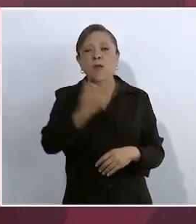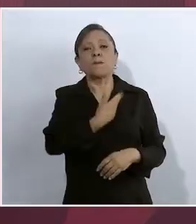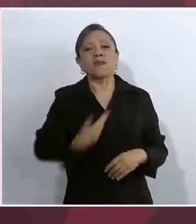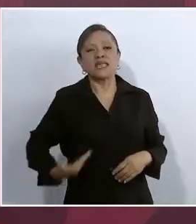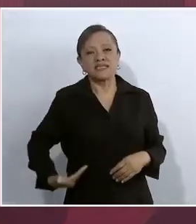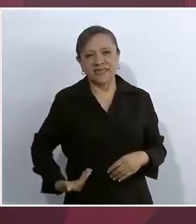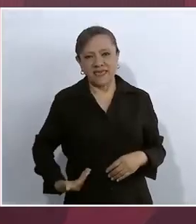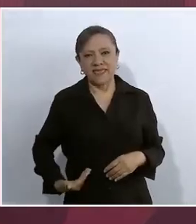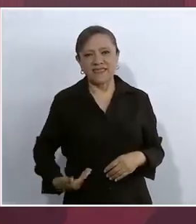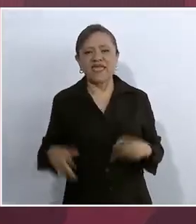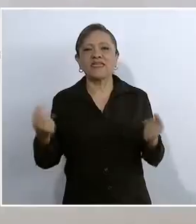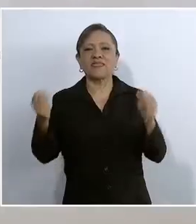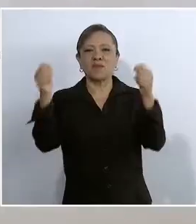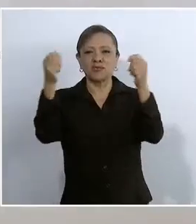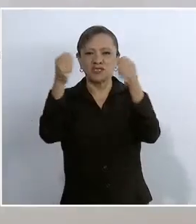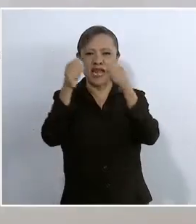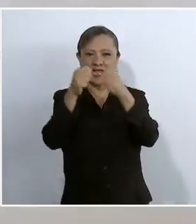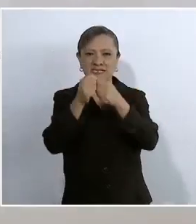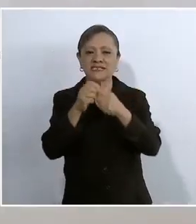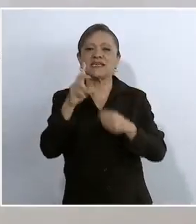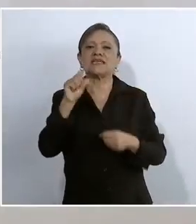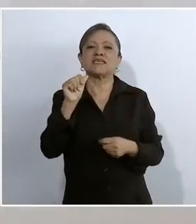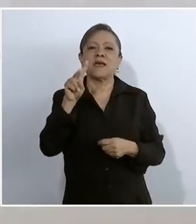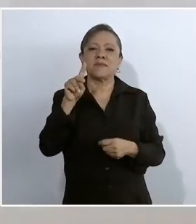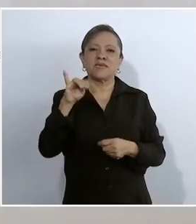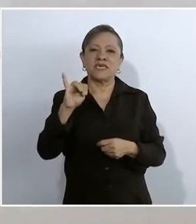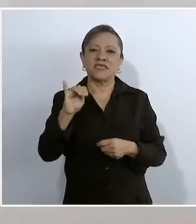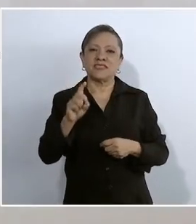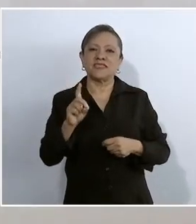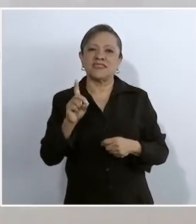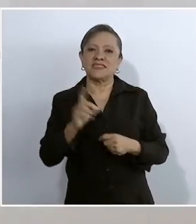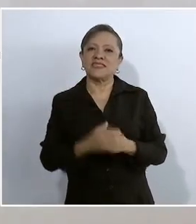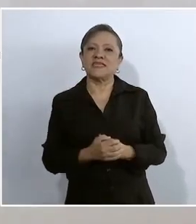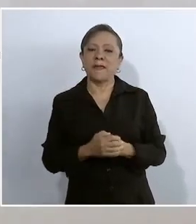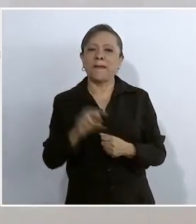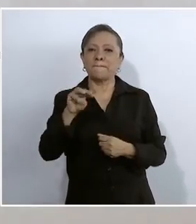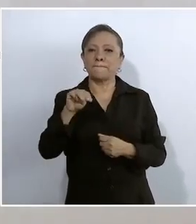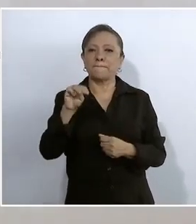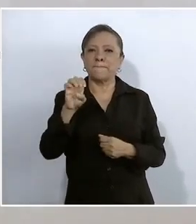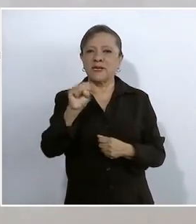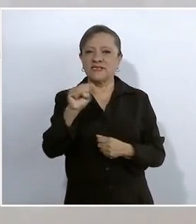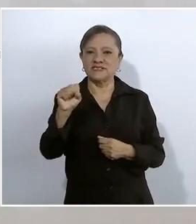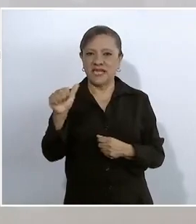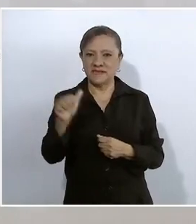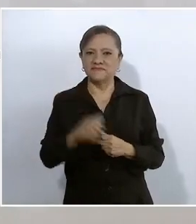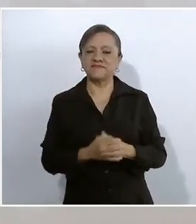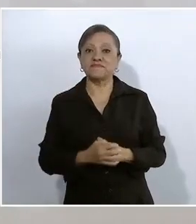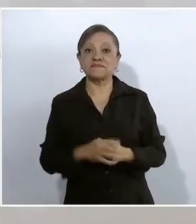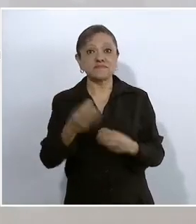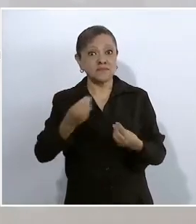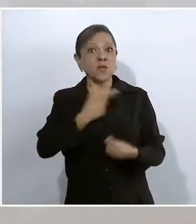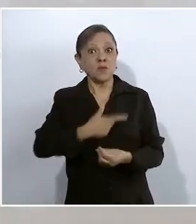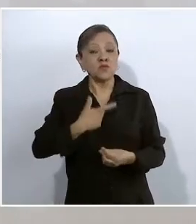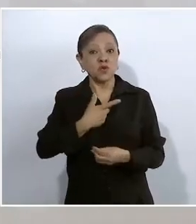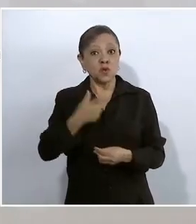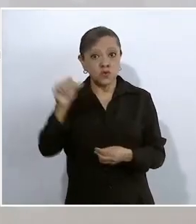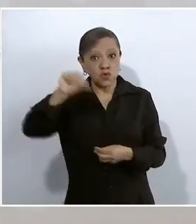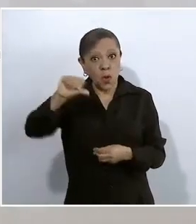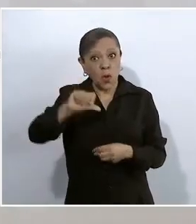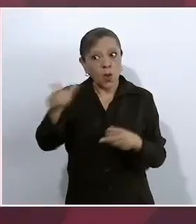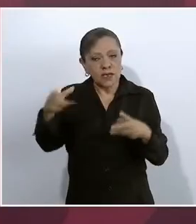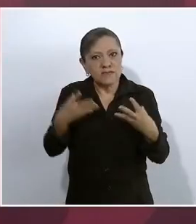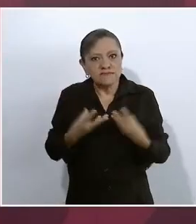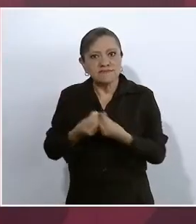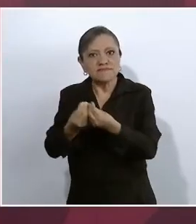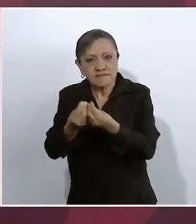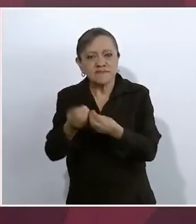Tepoztlán. Es un honor estar con ustedes en este importante día, ya que se concluye una obra que